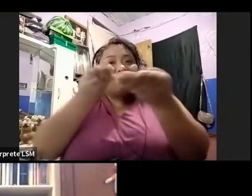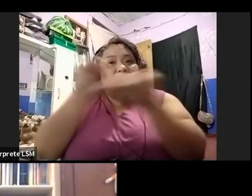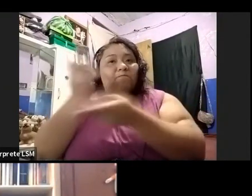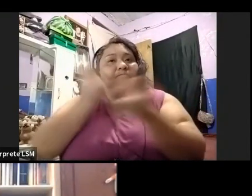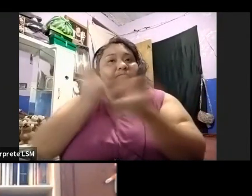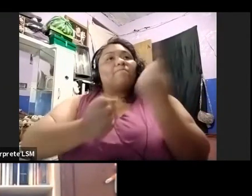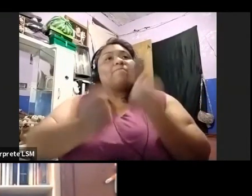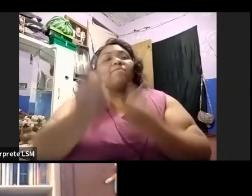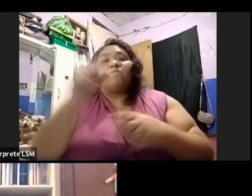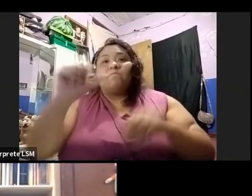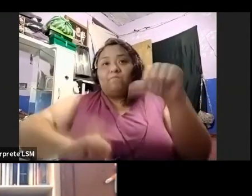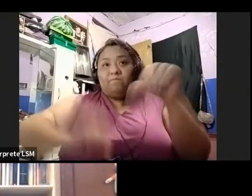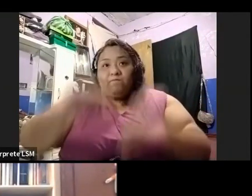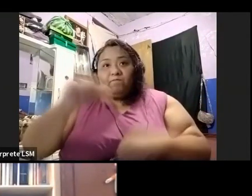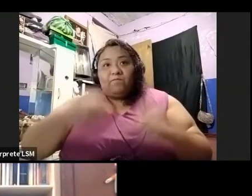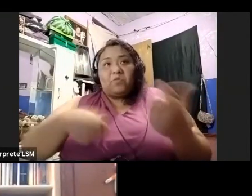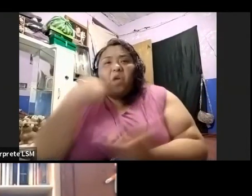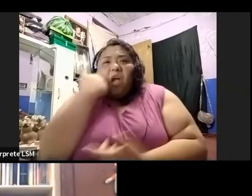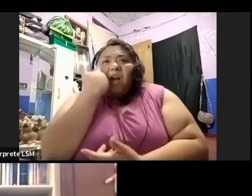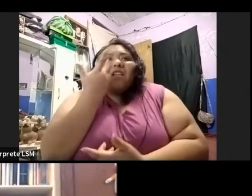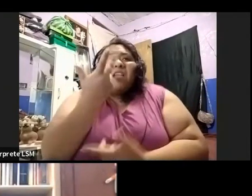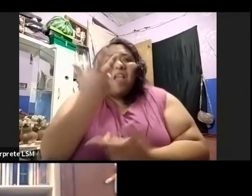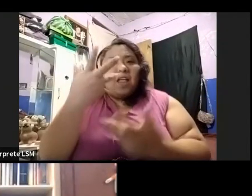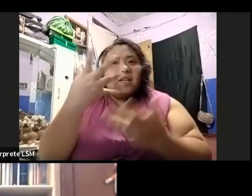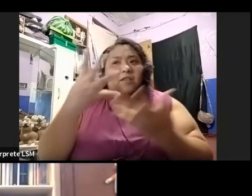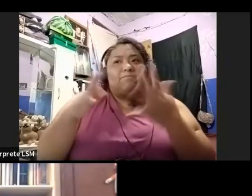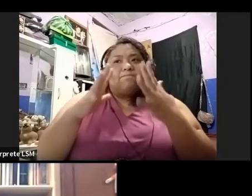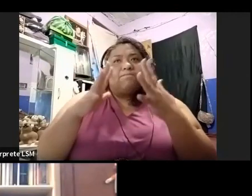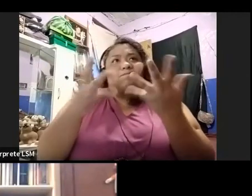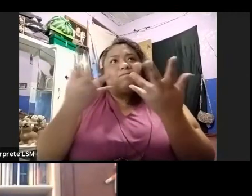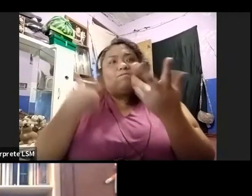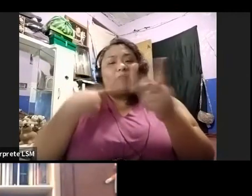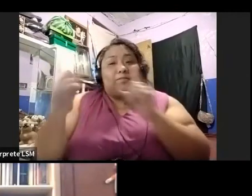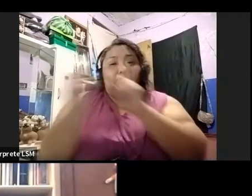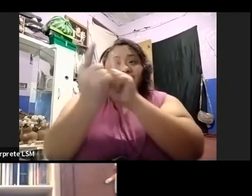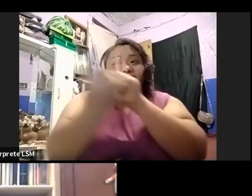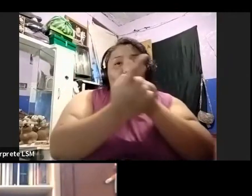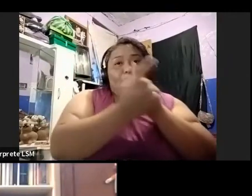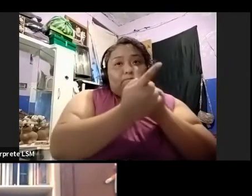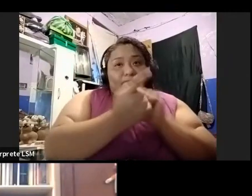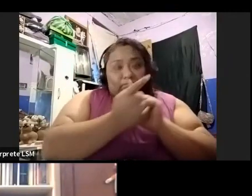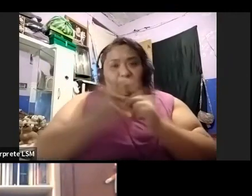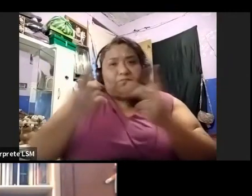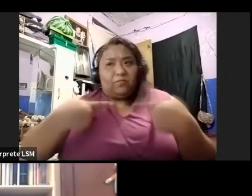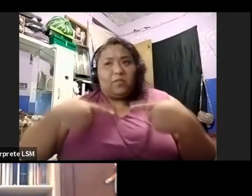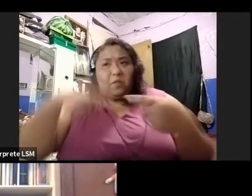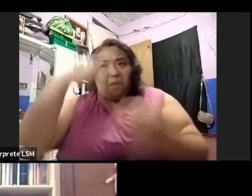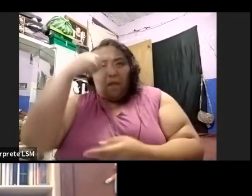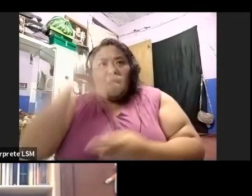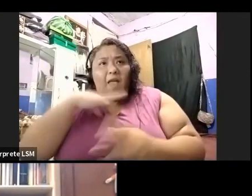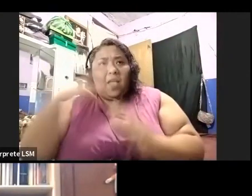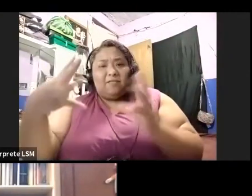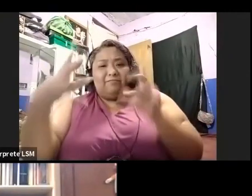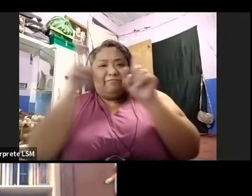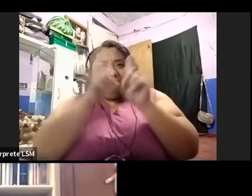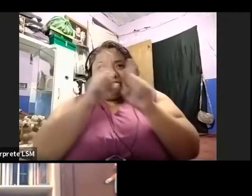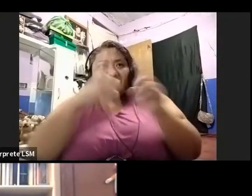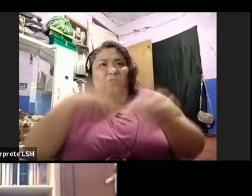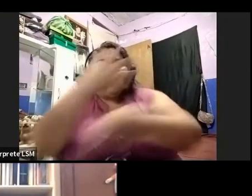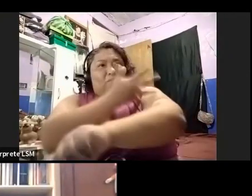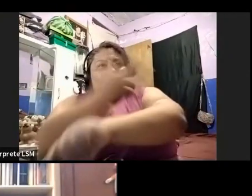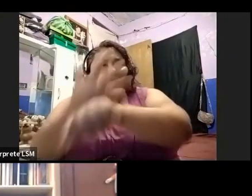Y, bueno, quienes quieran de manera ya personal acercarse conmigo para recibir este acompañamiento